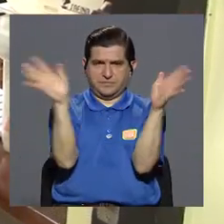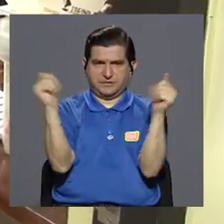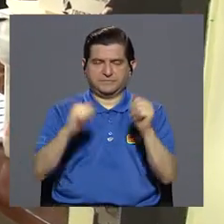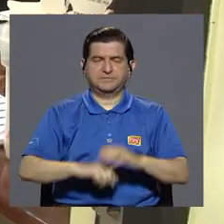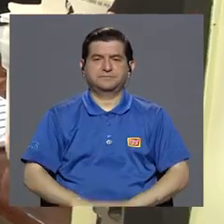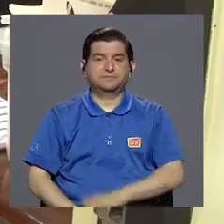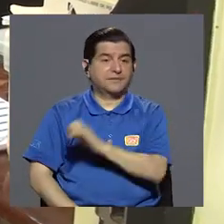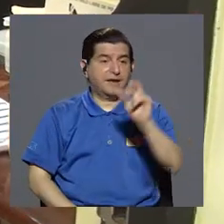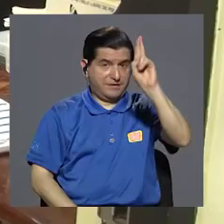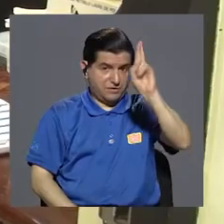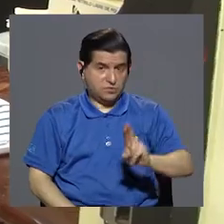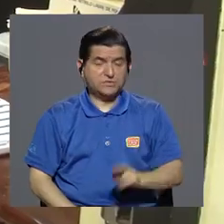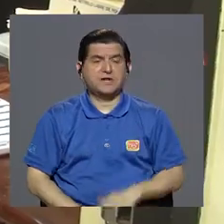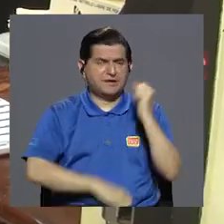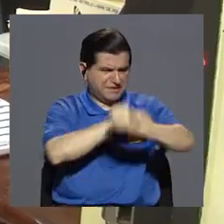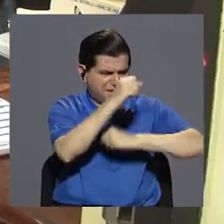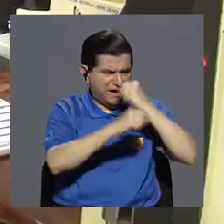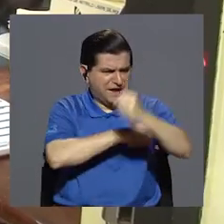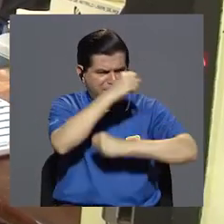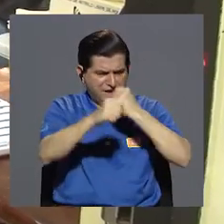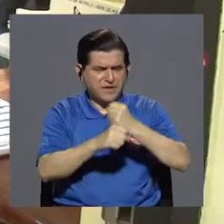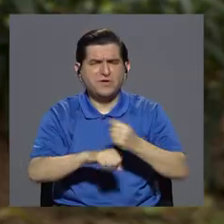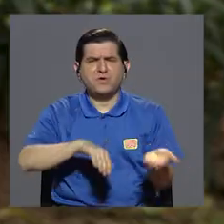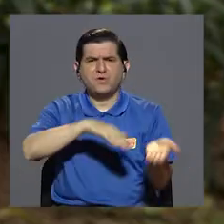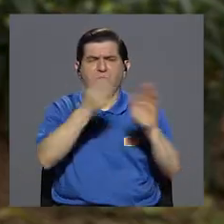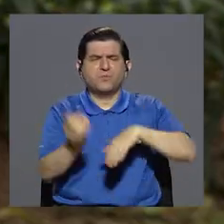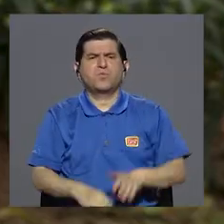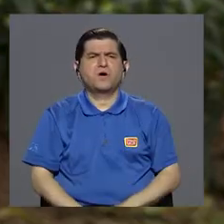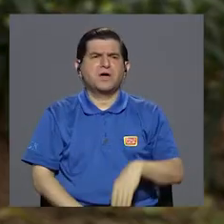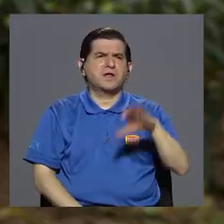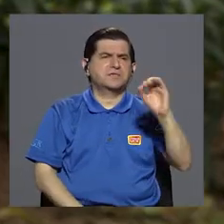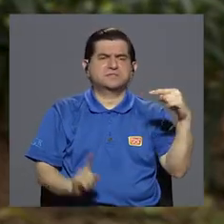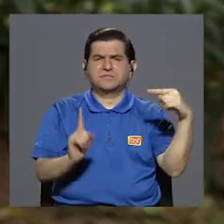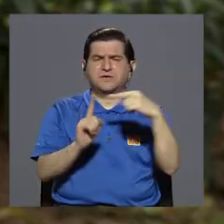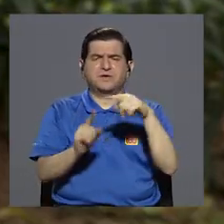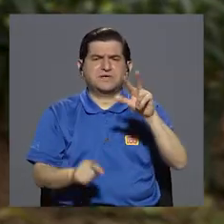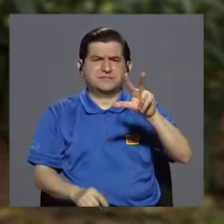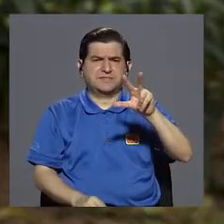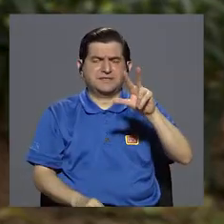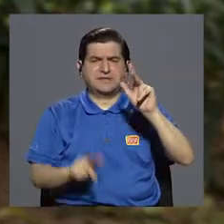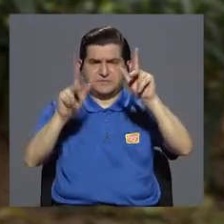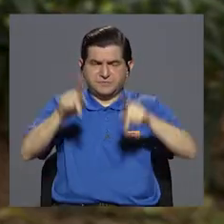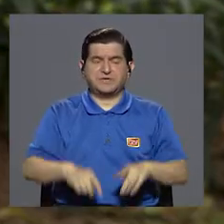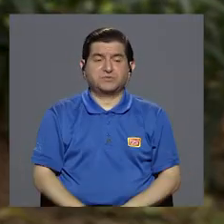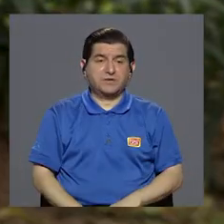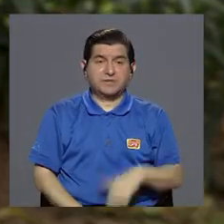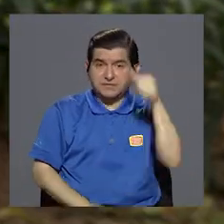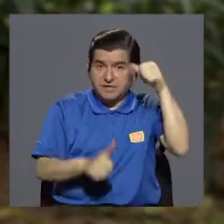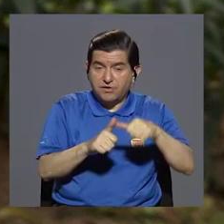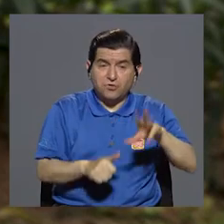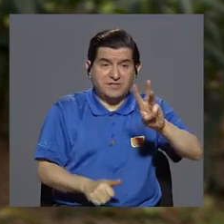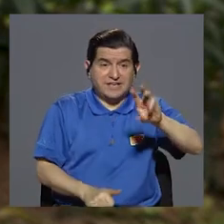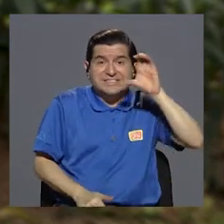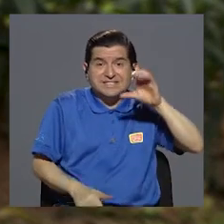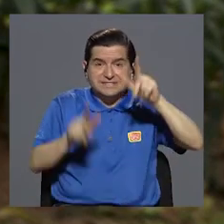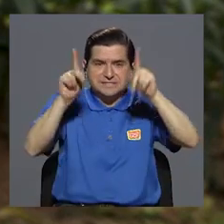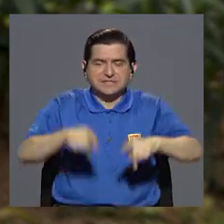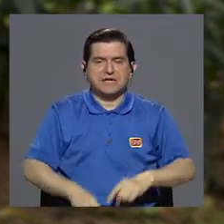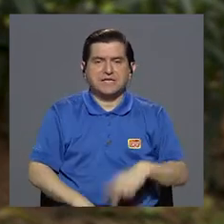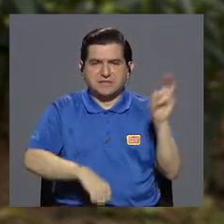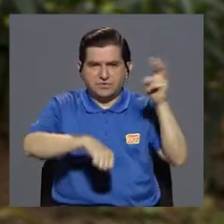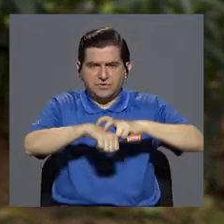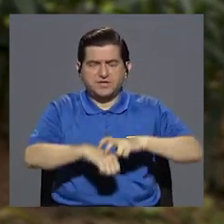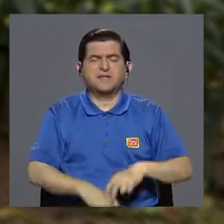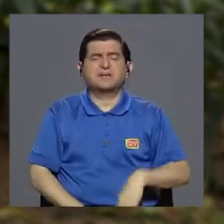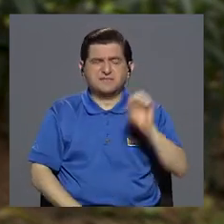pública. Y en Costa Rica cada año mueren entre 0 y 3 personas de 600 que son mordidas. Claro que eso es una